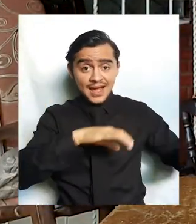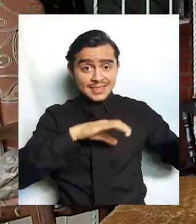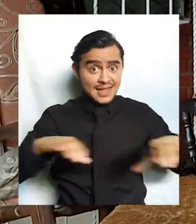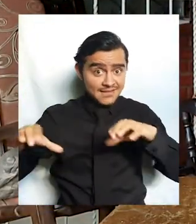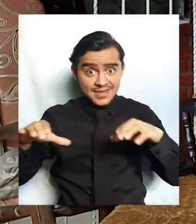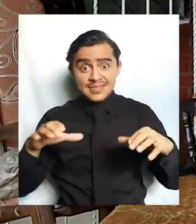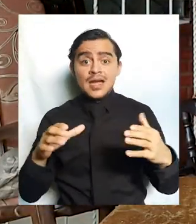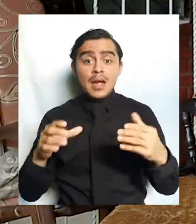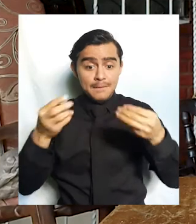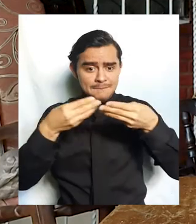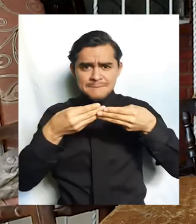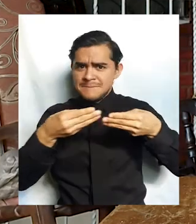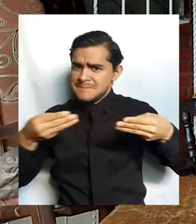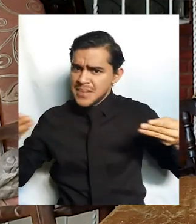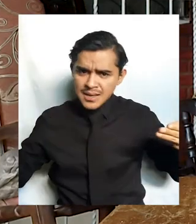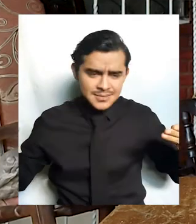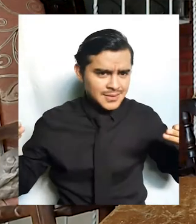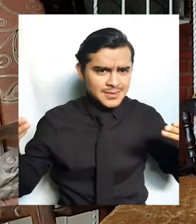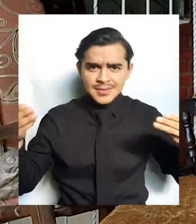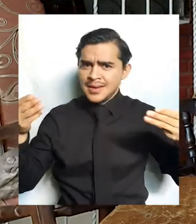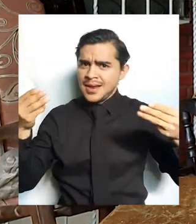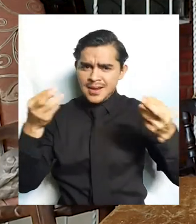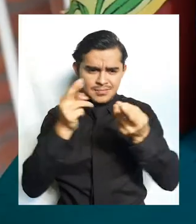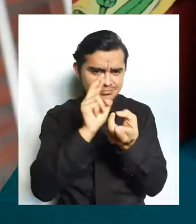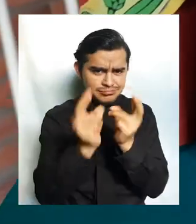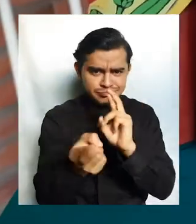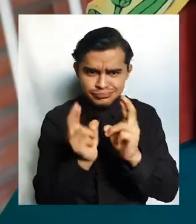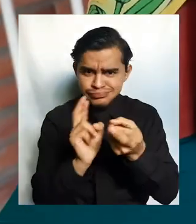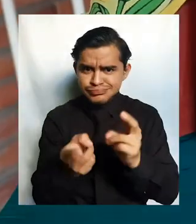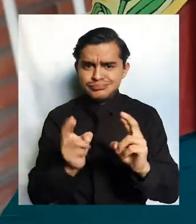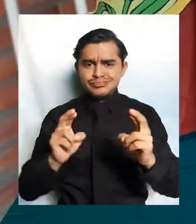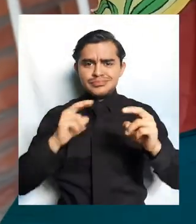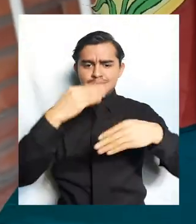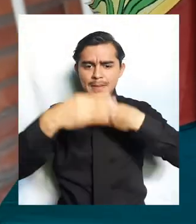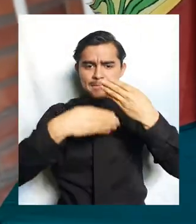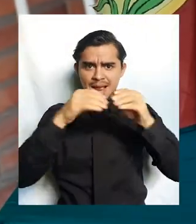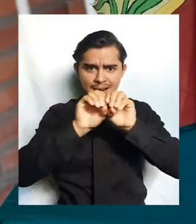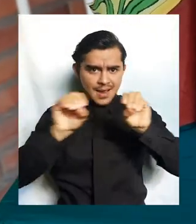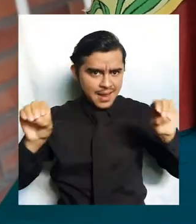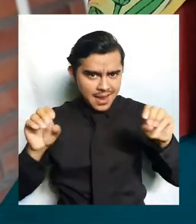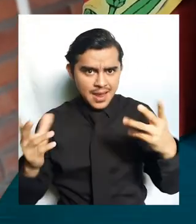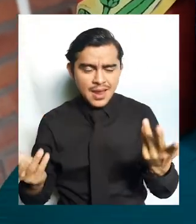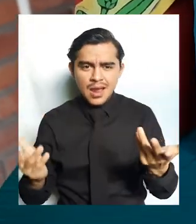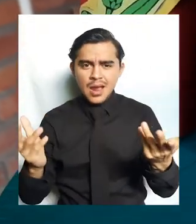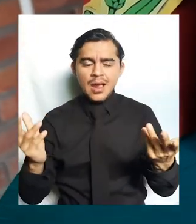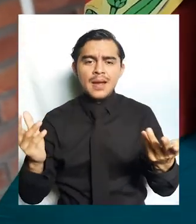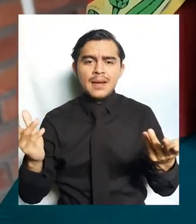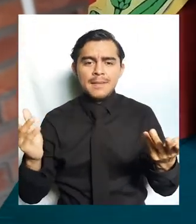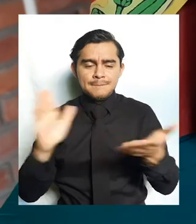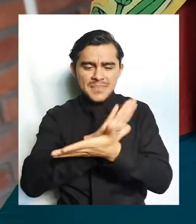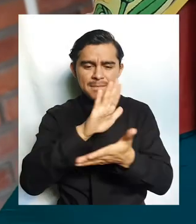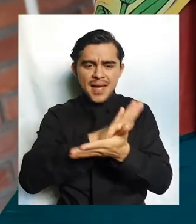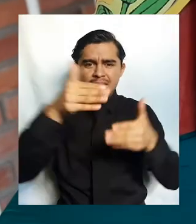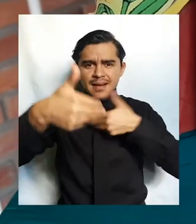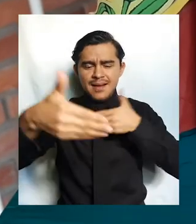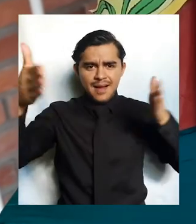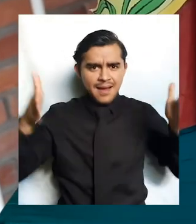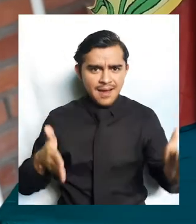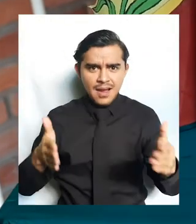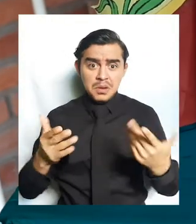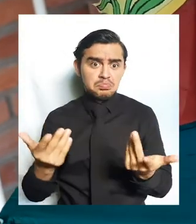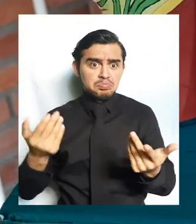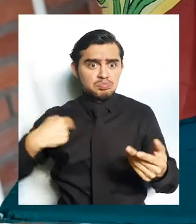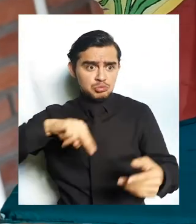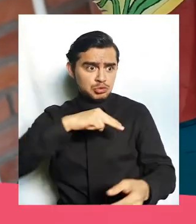con materiales 100% reciclables. Nos utilizamos tubos de papel higiénico, una caja de cartón y retazos de papel que nosotros